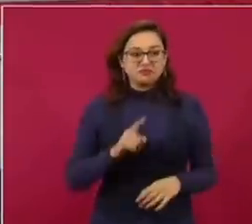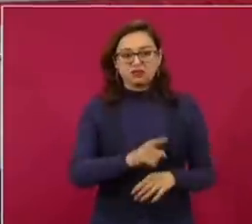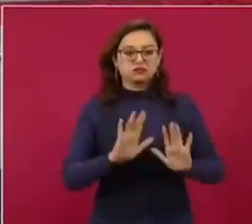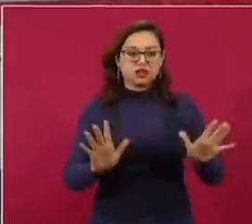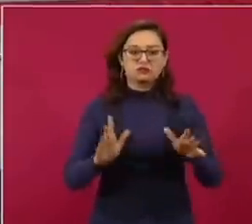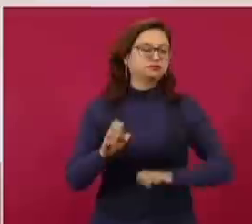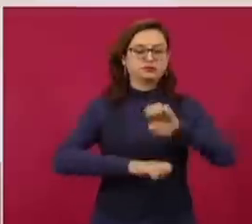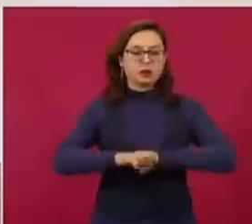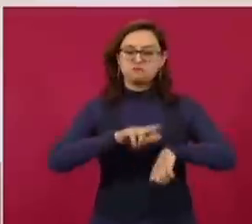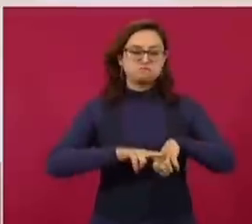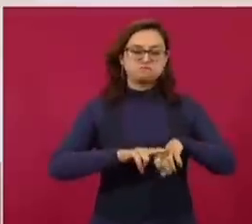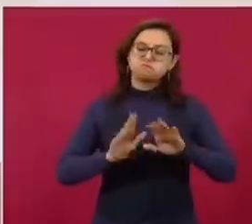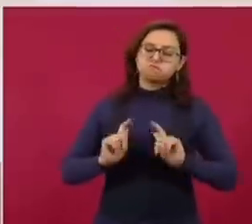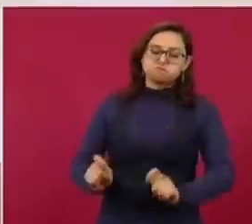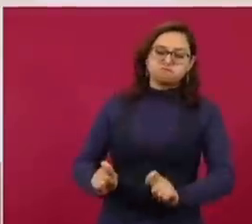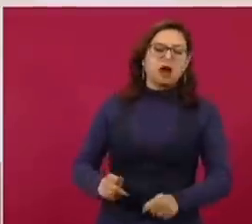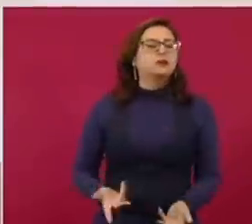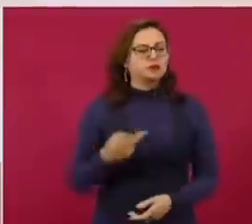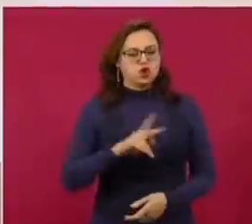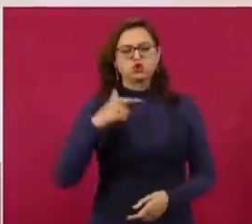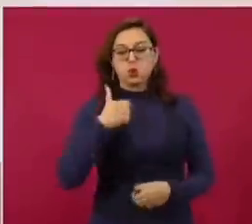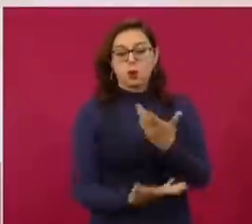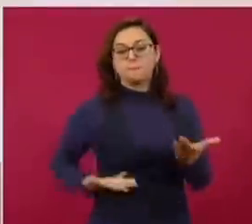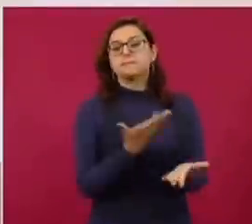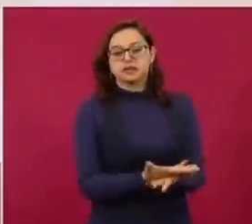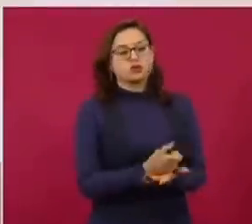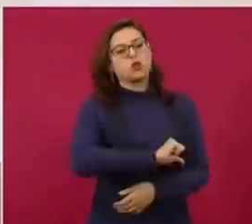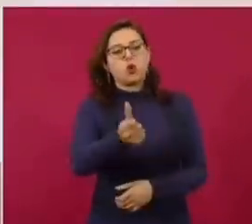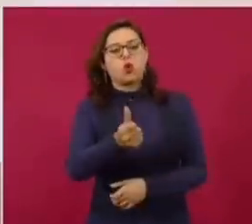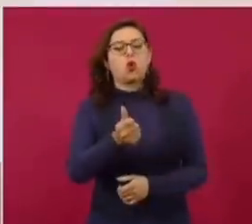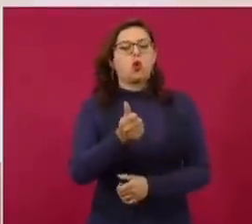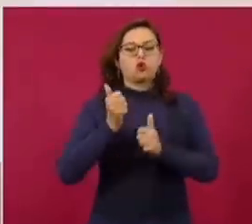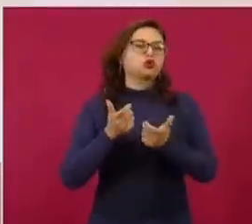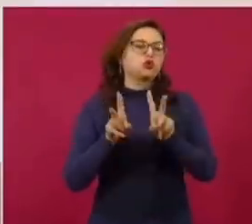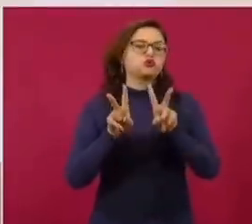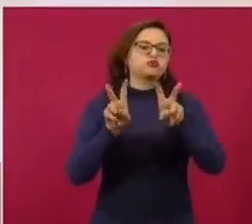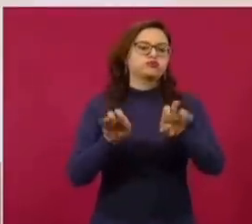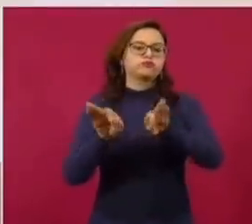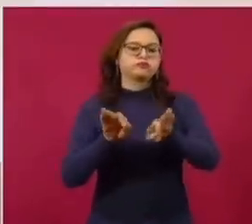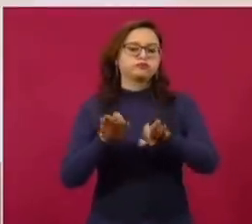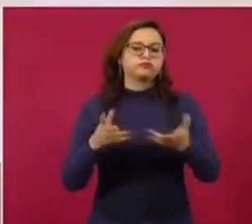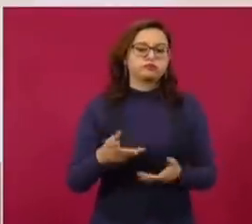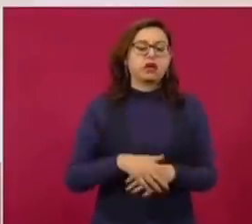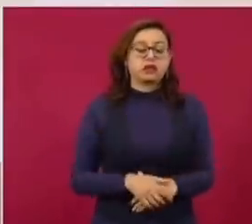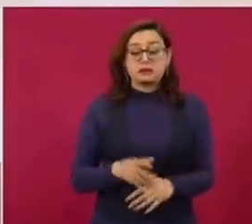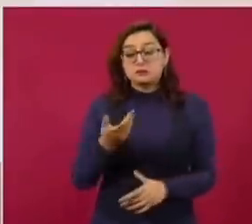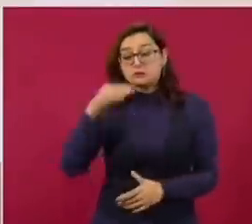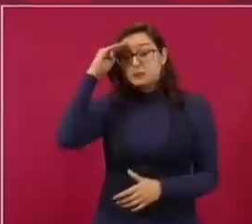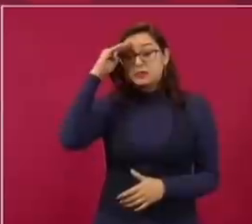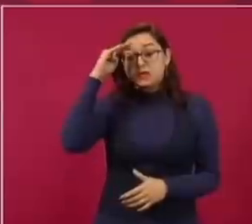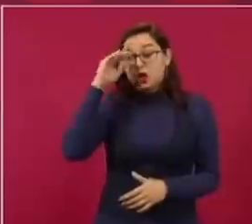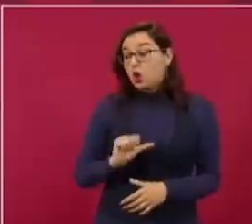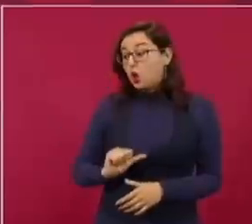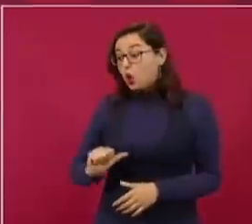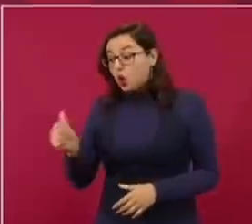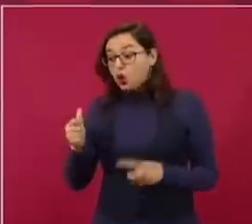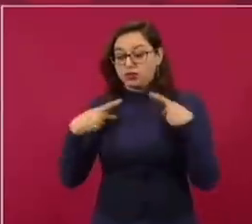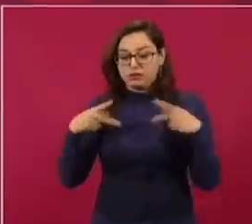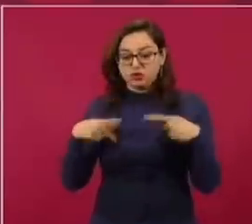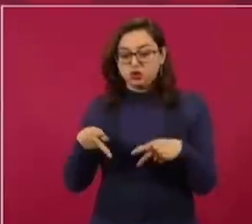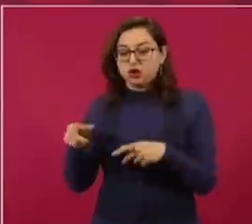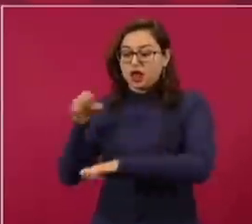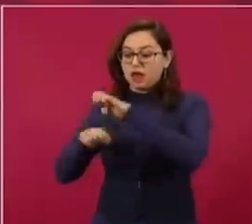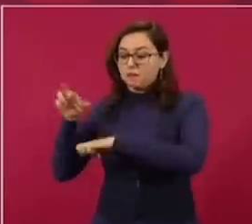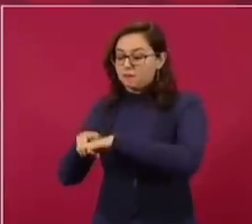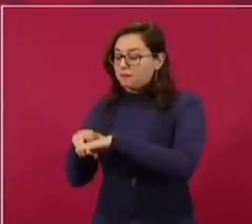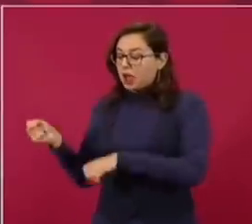la Z, el gobierno de Panamá, no creo que el presidente de Panamá esté enterado, yo creo que esto tiene